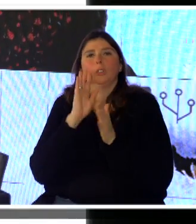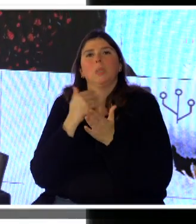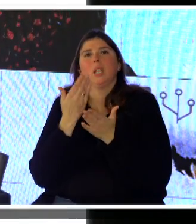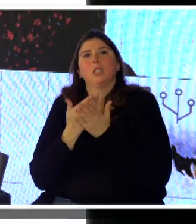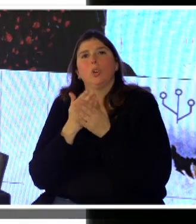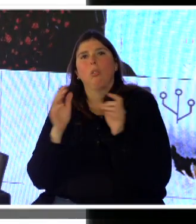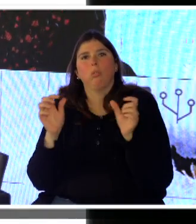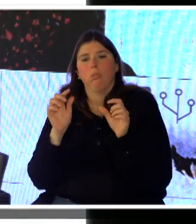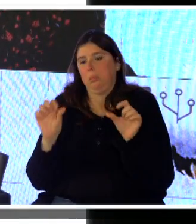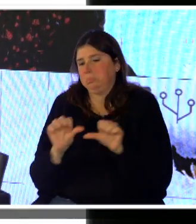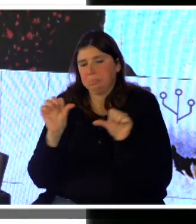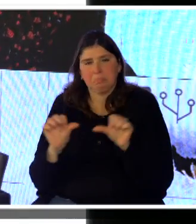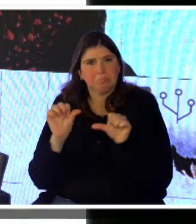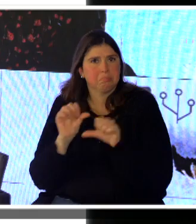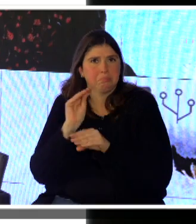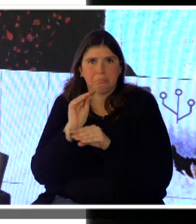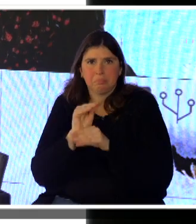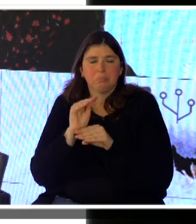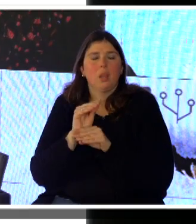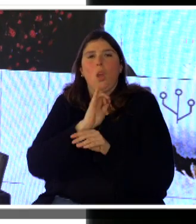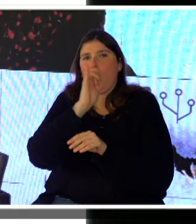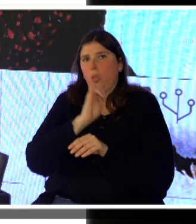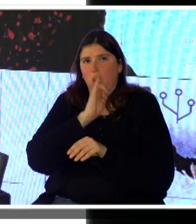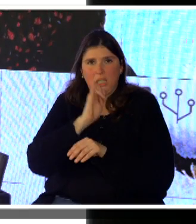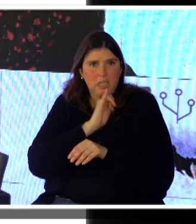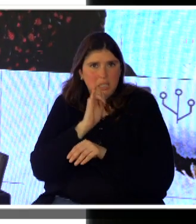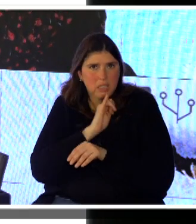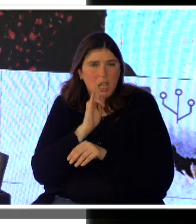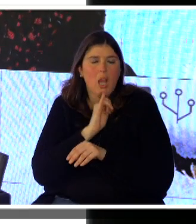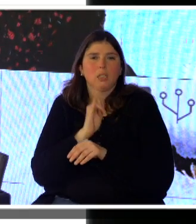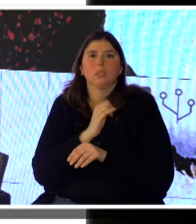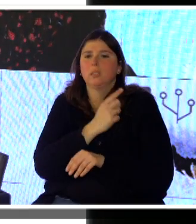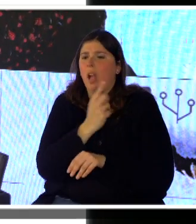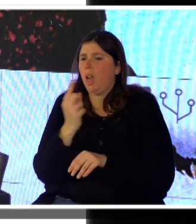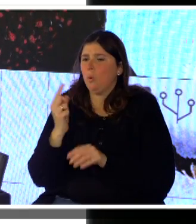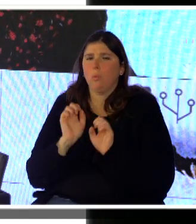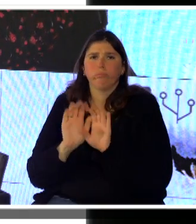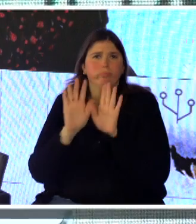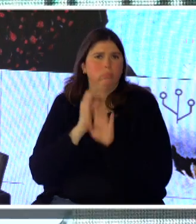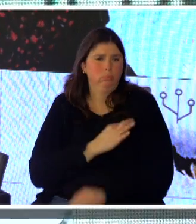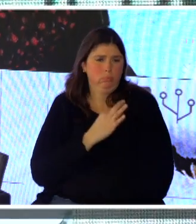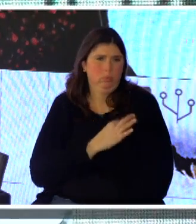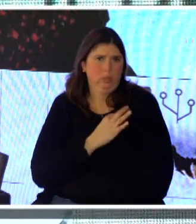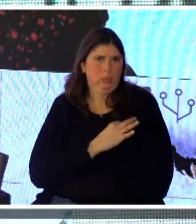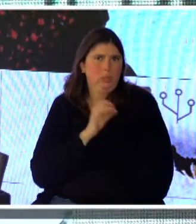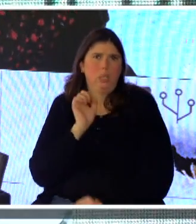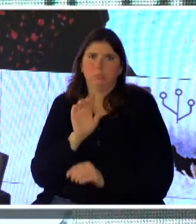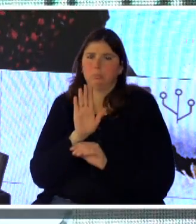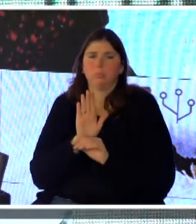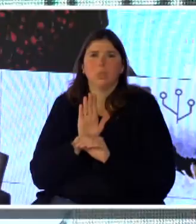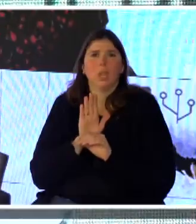formularios, boletines de noticia. Cada sitio tiene su propia vida, su propio ciclo, sus